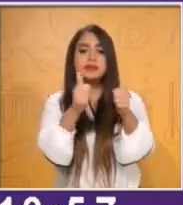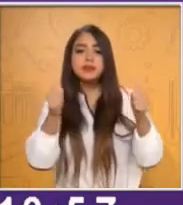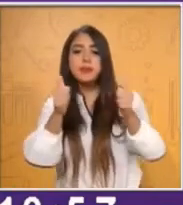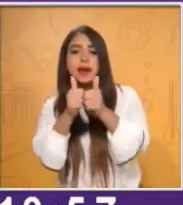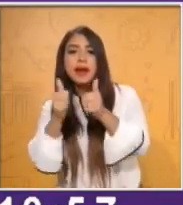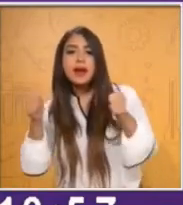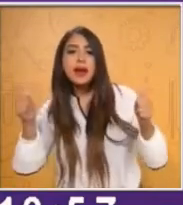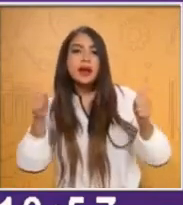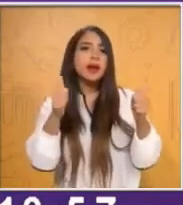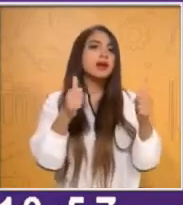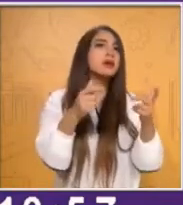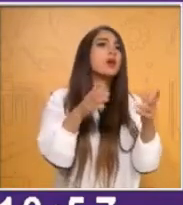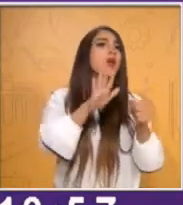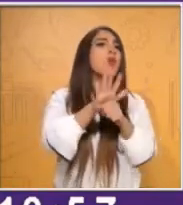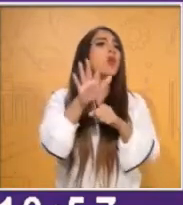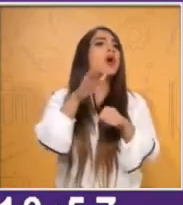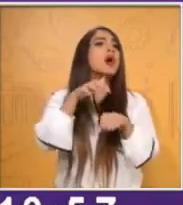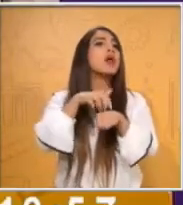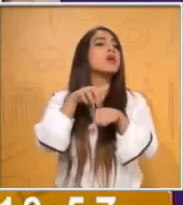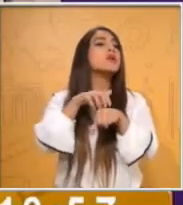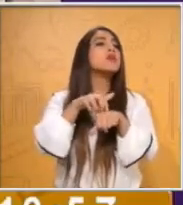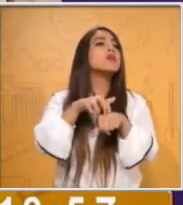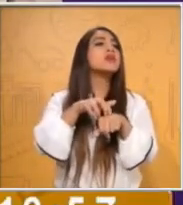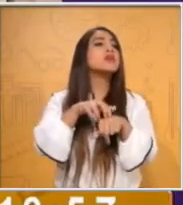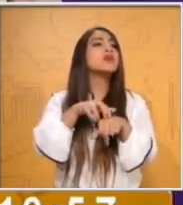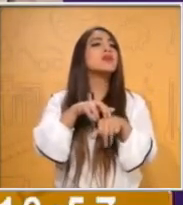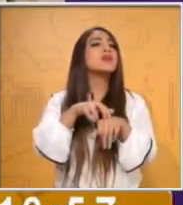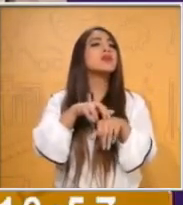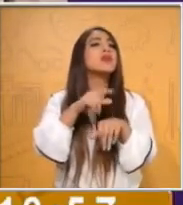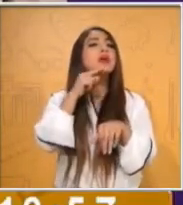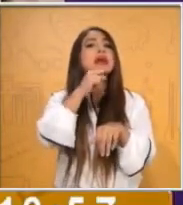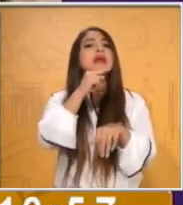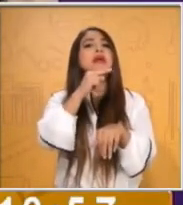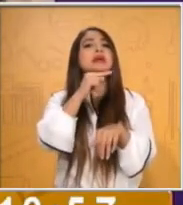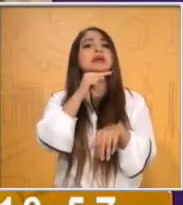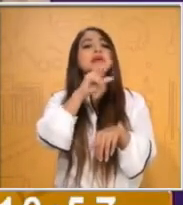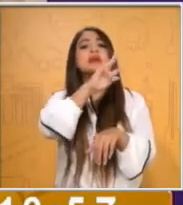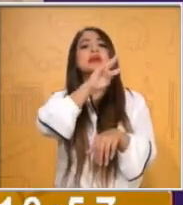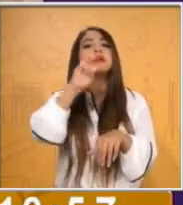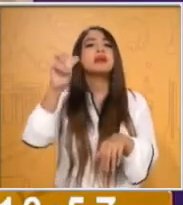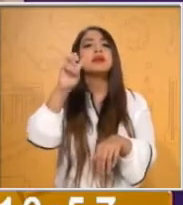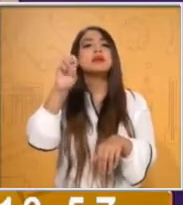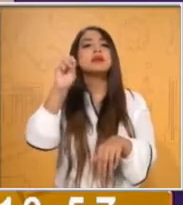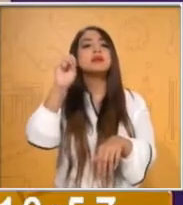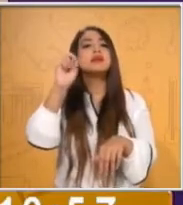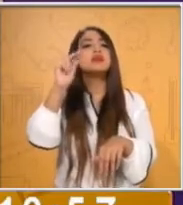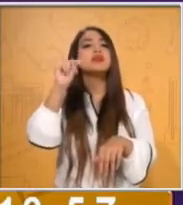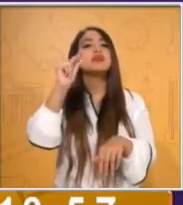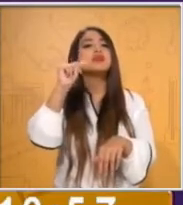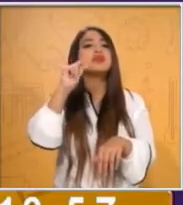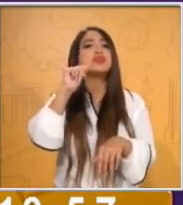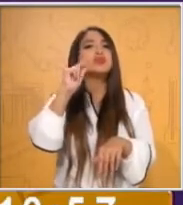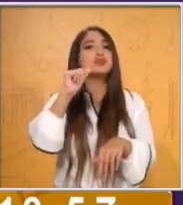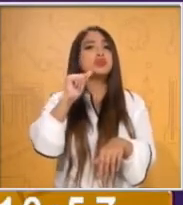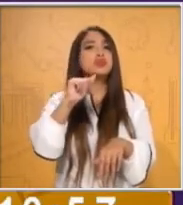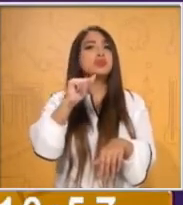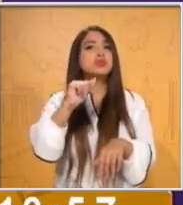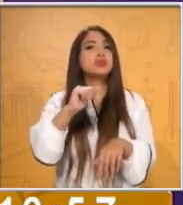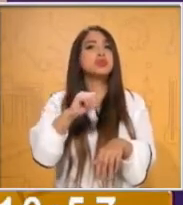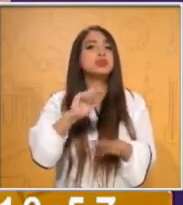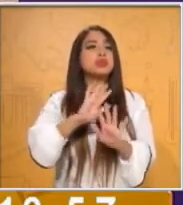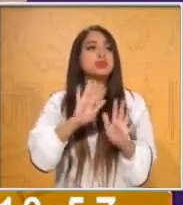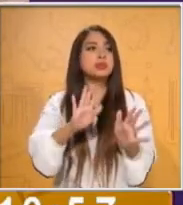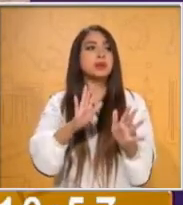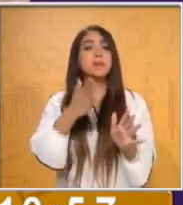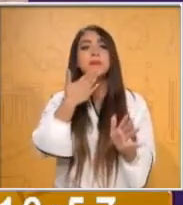que se está formando? El número que está formando la maestra Yuli es el trescientos ocho. Y ahora la maestra Ana nos va a